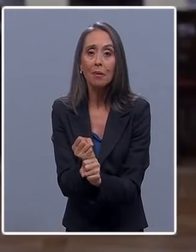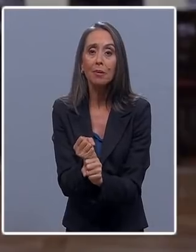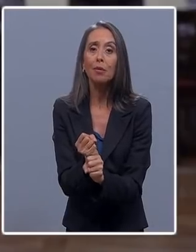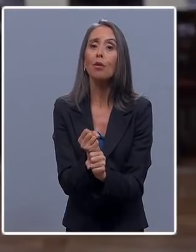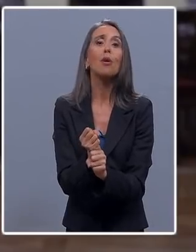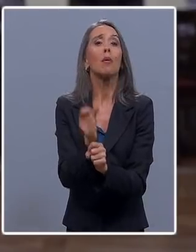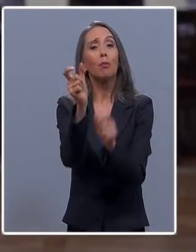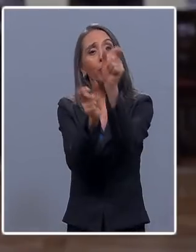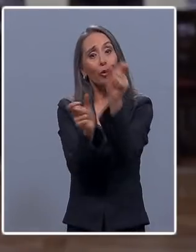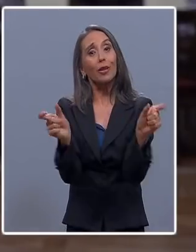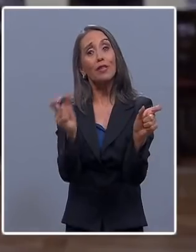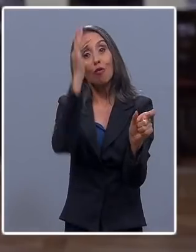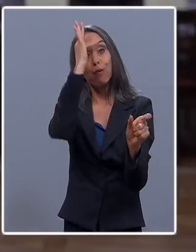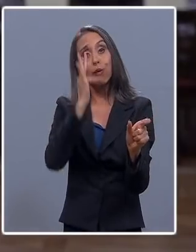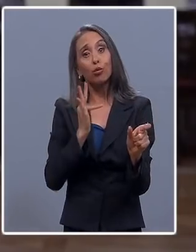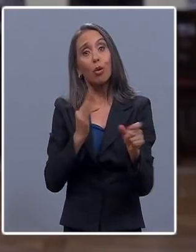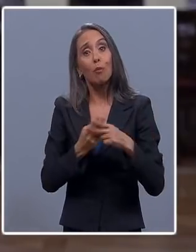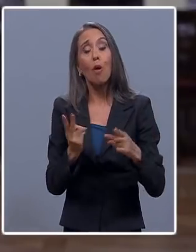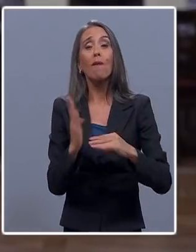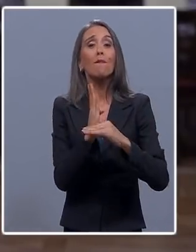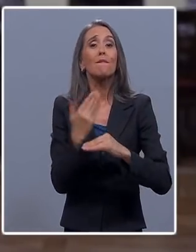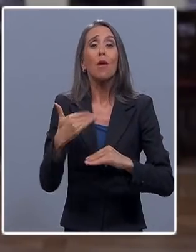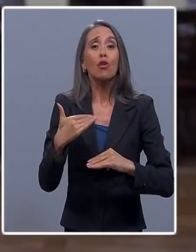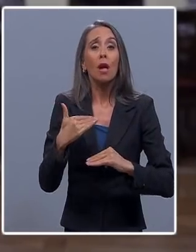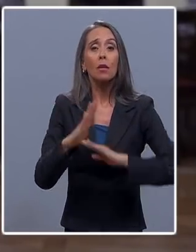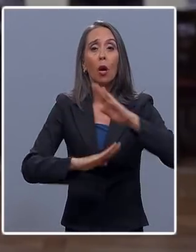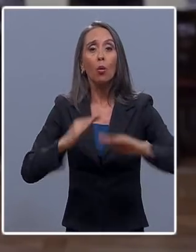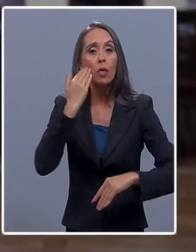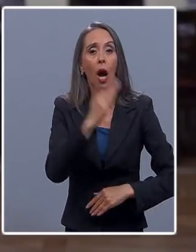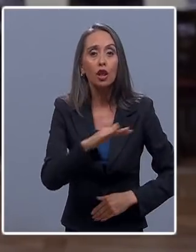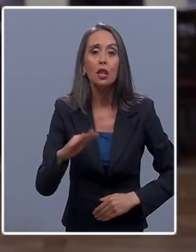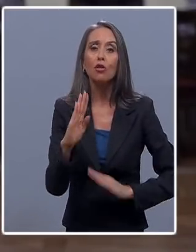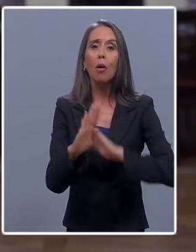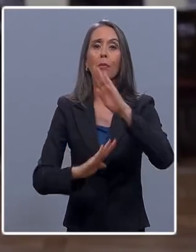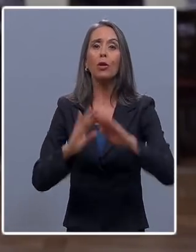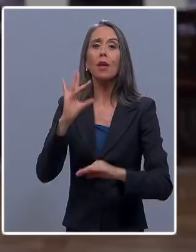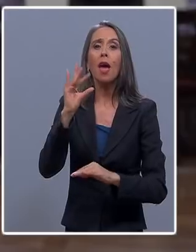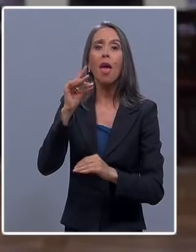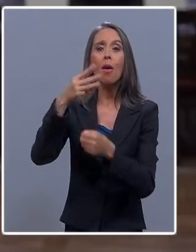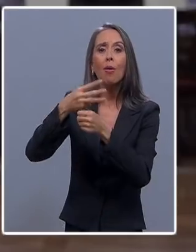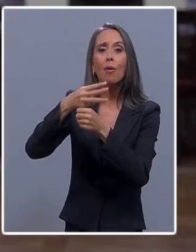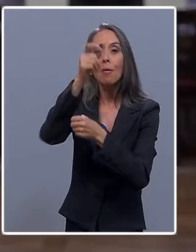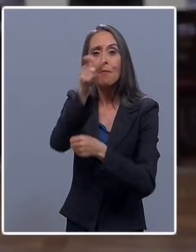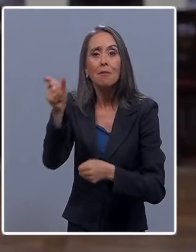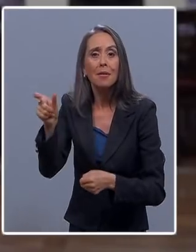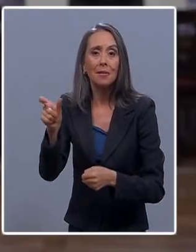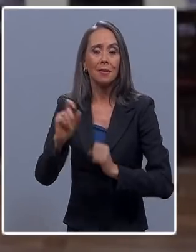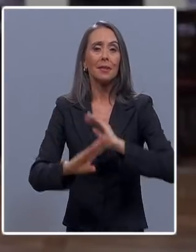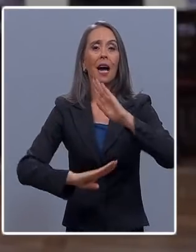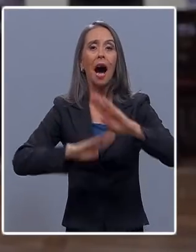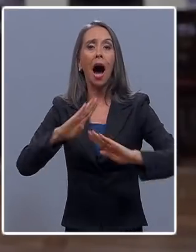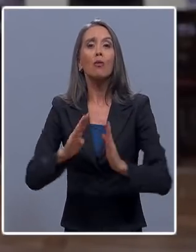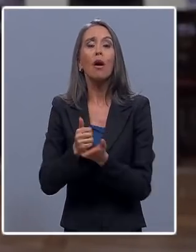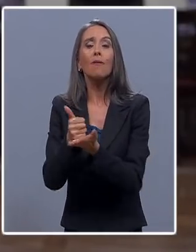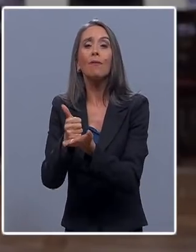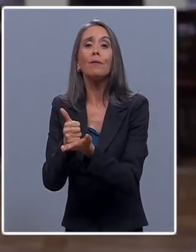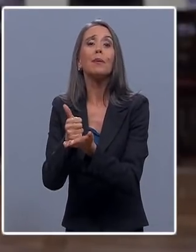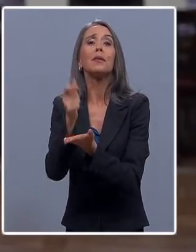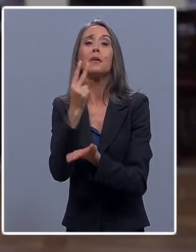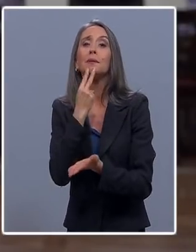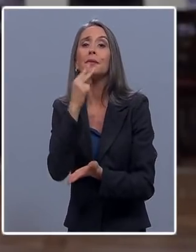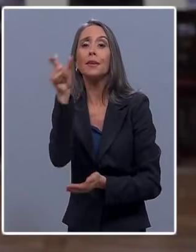esenciales para cuidar a nuestros niños, proteger a nuestros adultos mayores, ayudar a los que viven con una